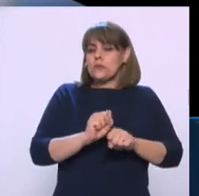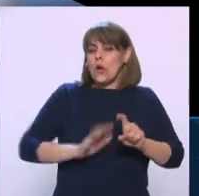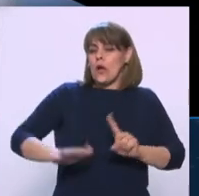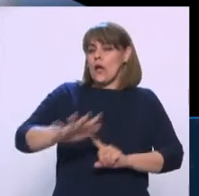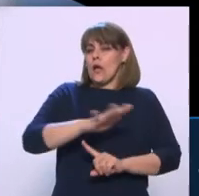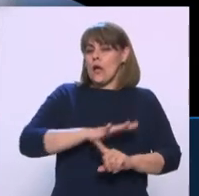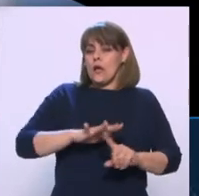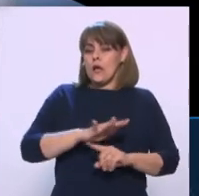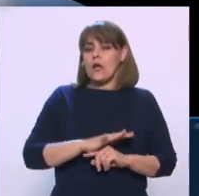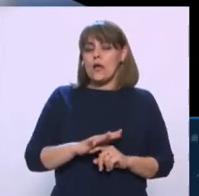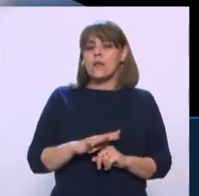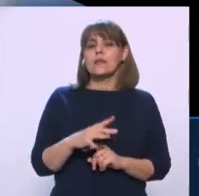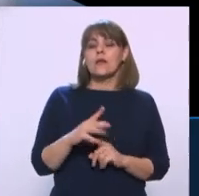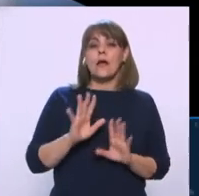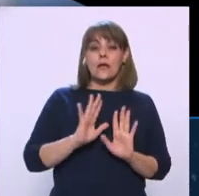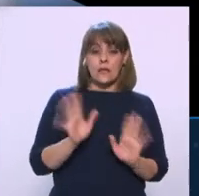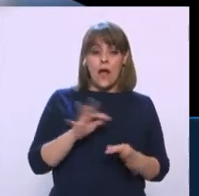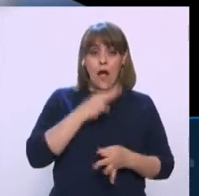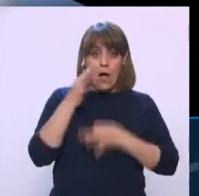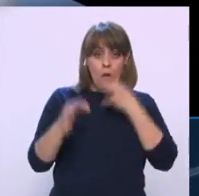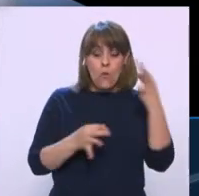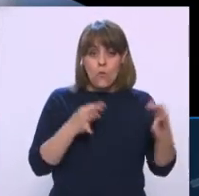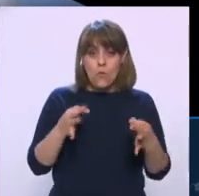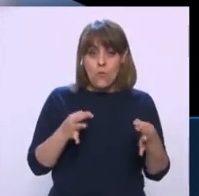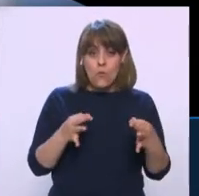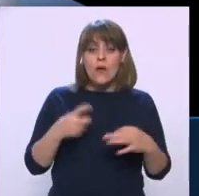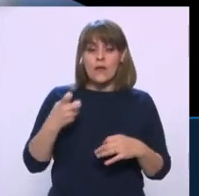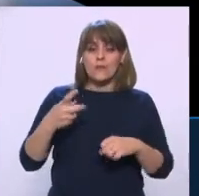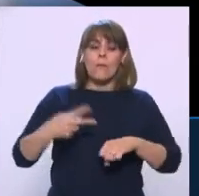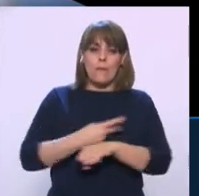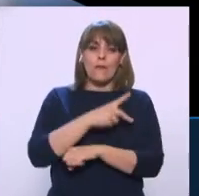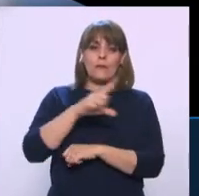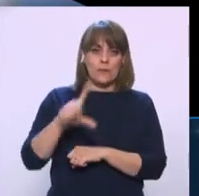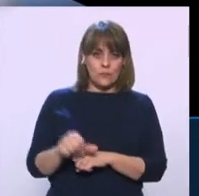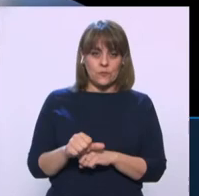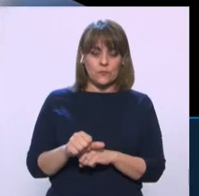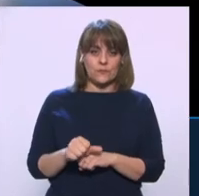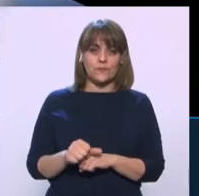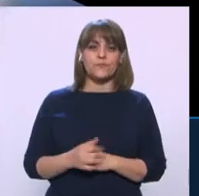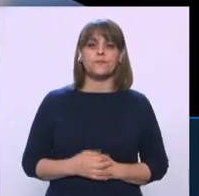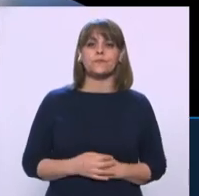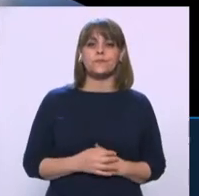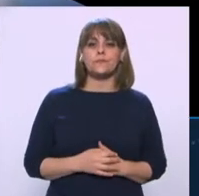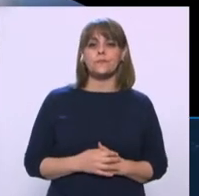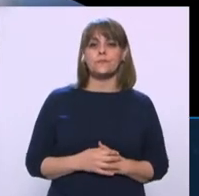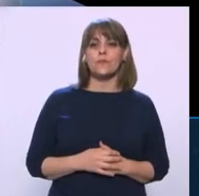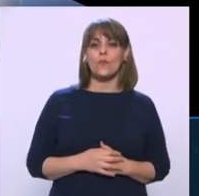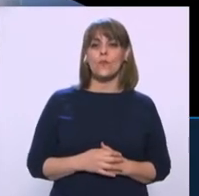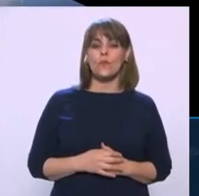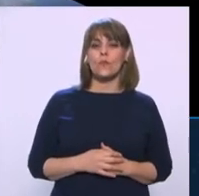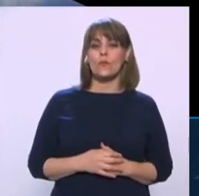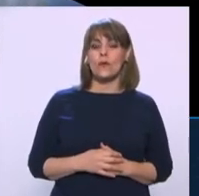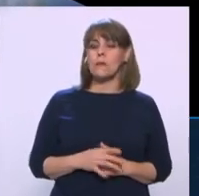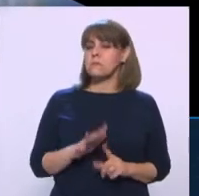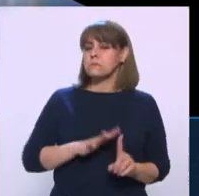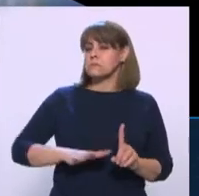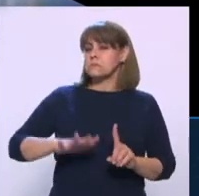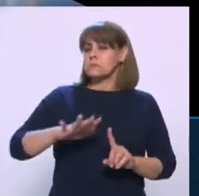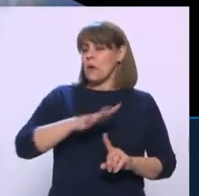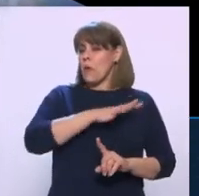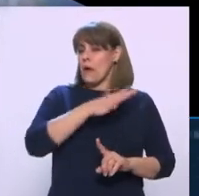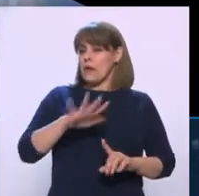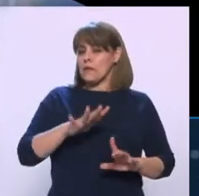Después del anuncio De Que daba a Mario Delgado Como ganador De esta encuesta En general Entonces Alberto